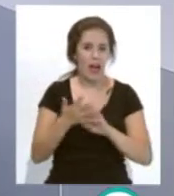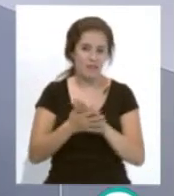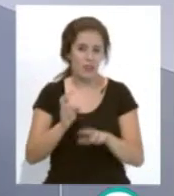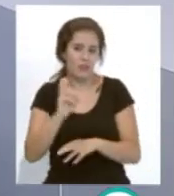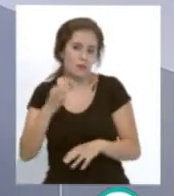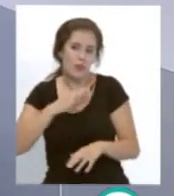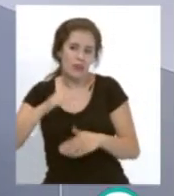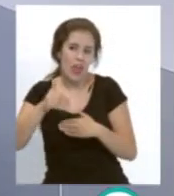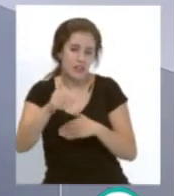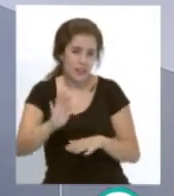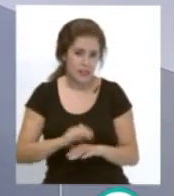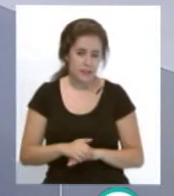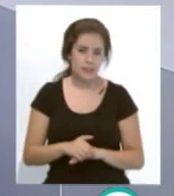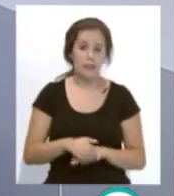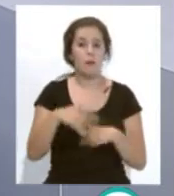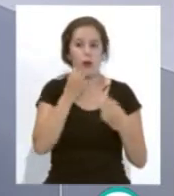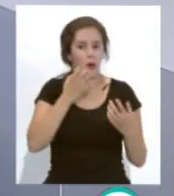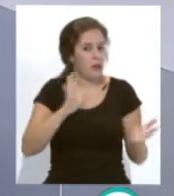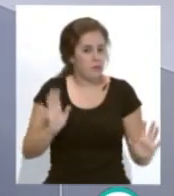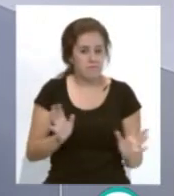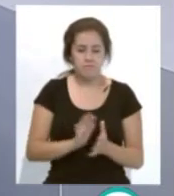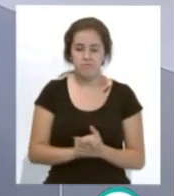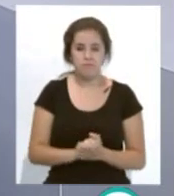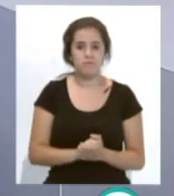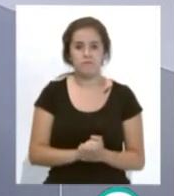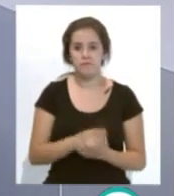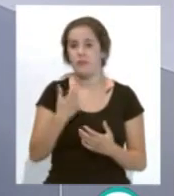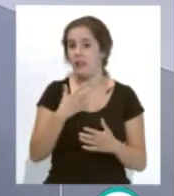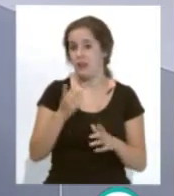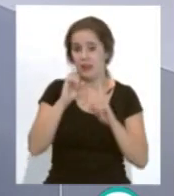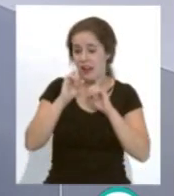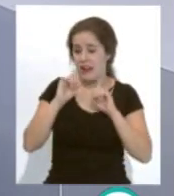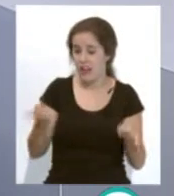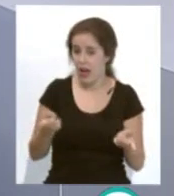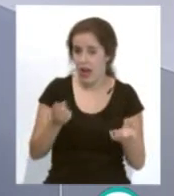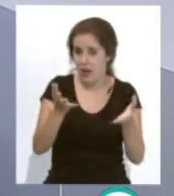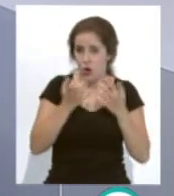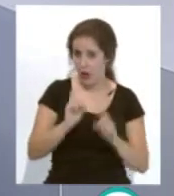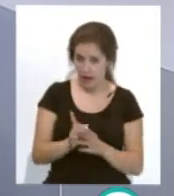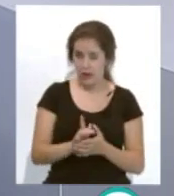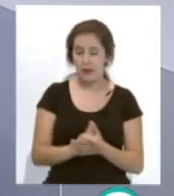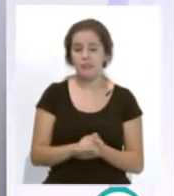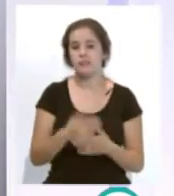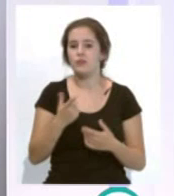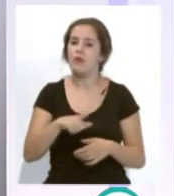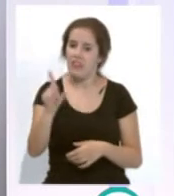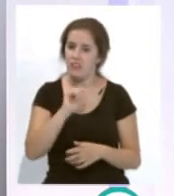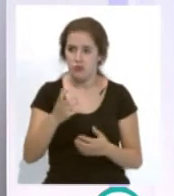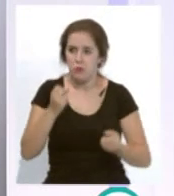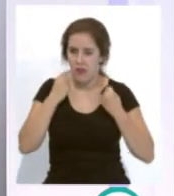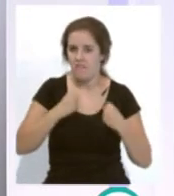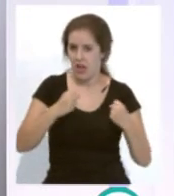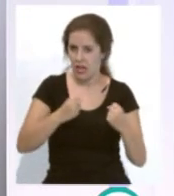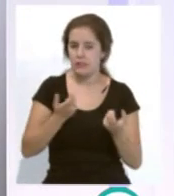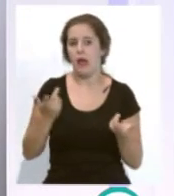podría ser pero bueno al fin y al cabo el que no arriesga se suele decir no gana es una decisión valiente es